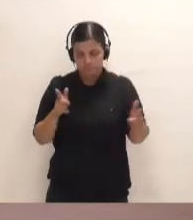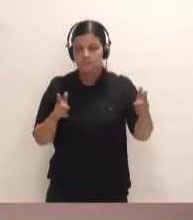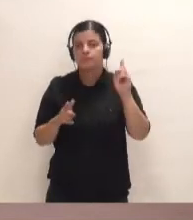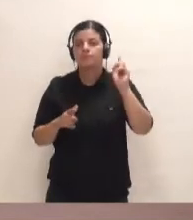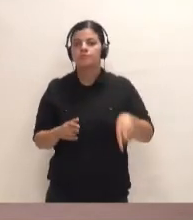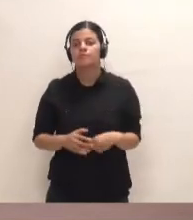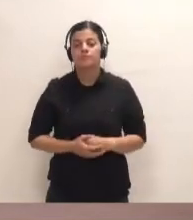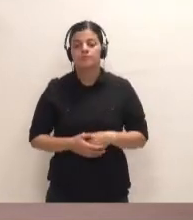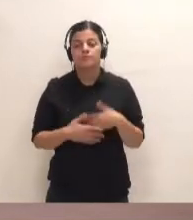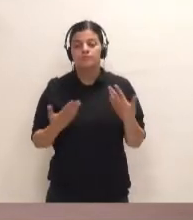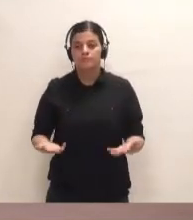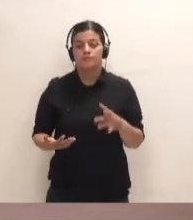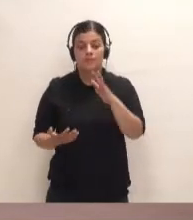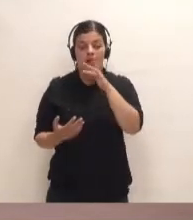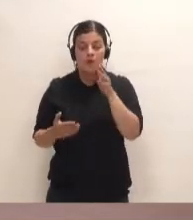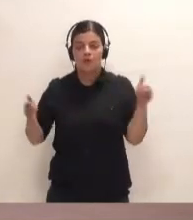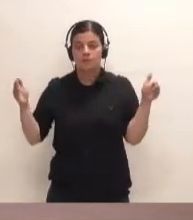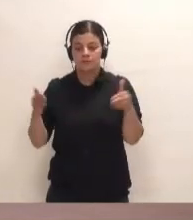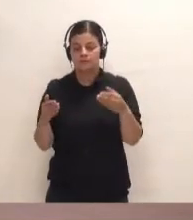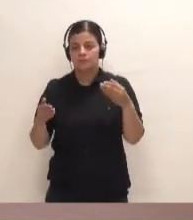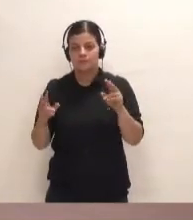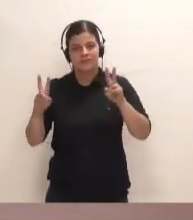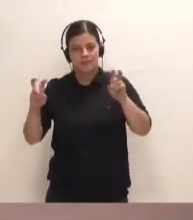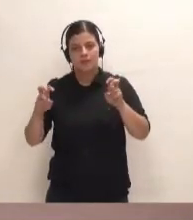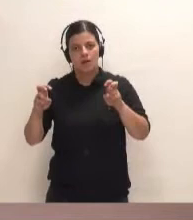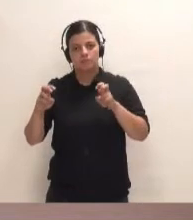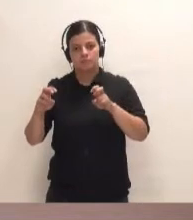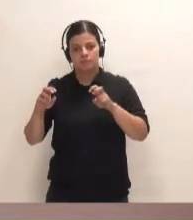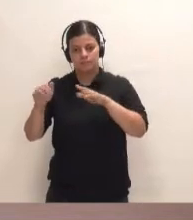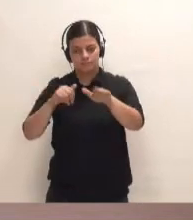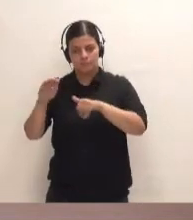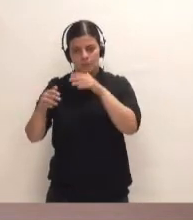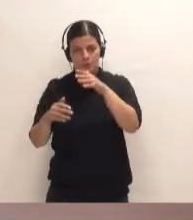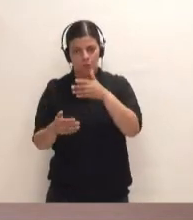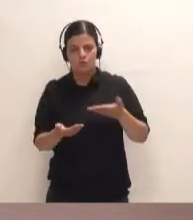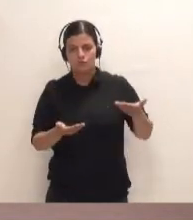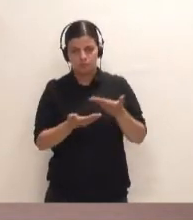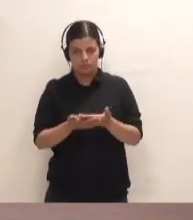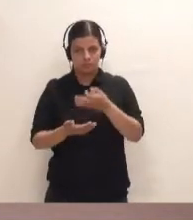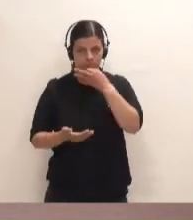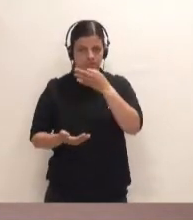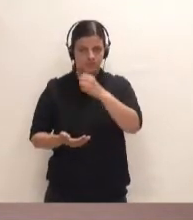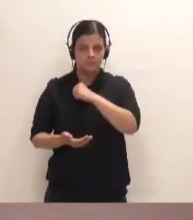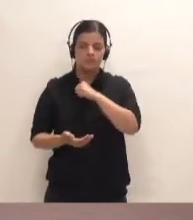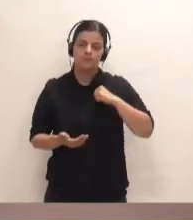el asunto que nos convoca hoy, por esa comparecencia a petición propia del presidente,